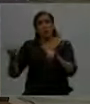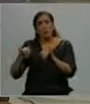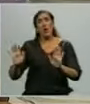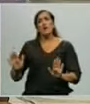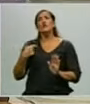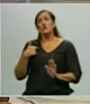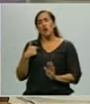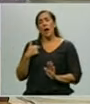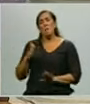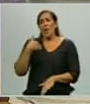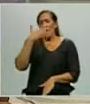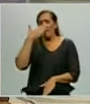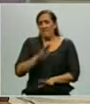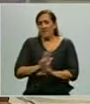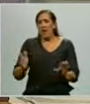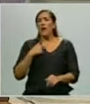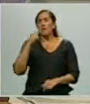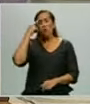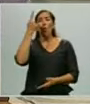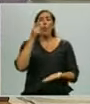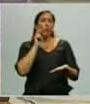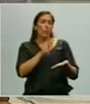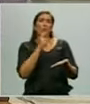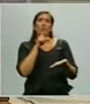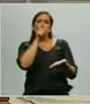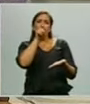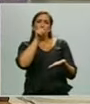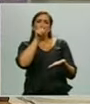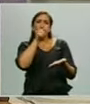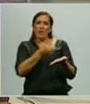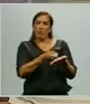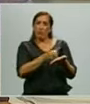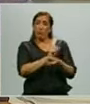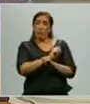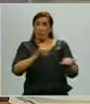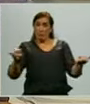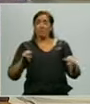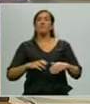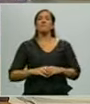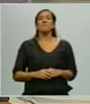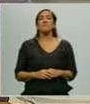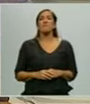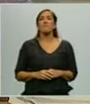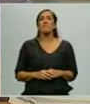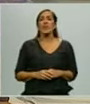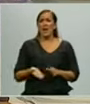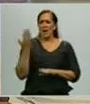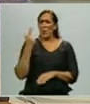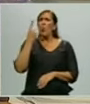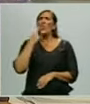Voy para finalizar a recordar un tuit que alguien me dedicó el día